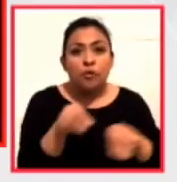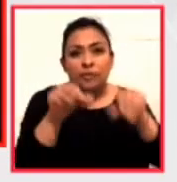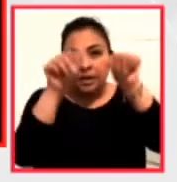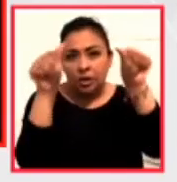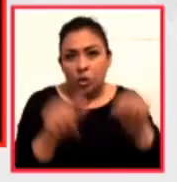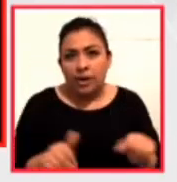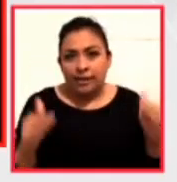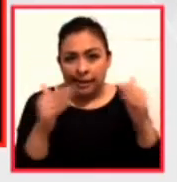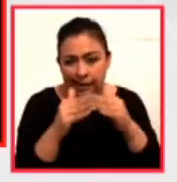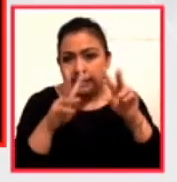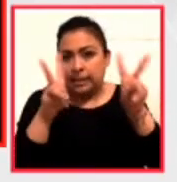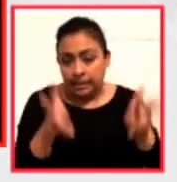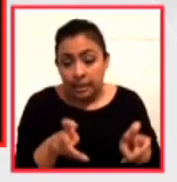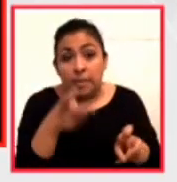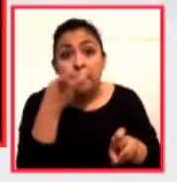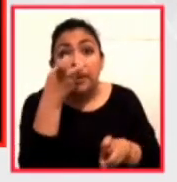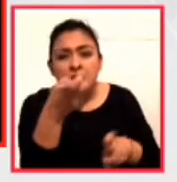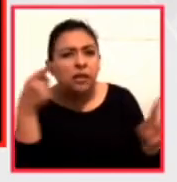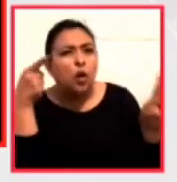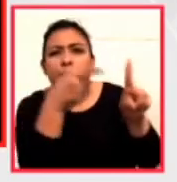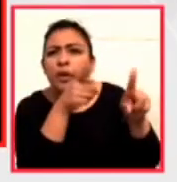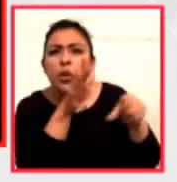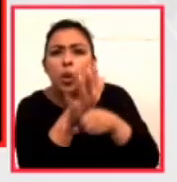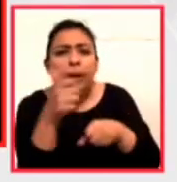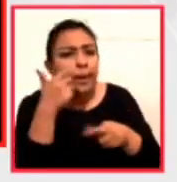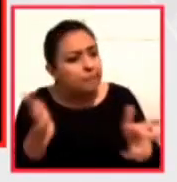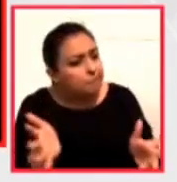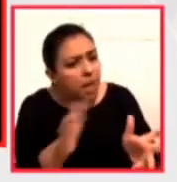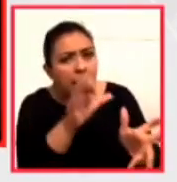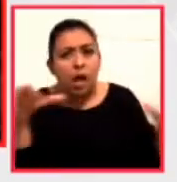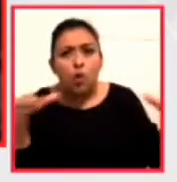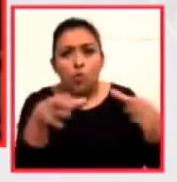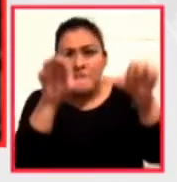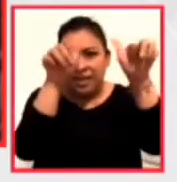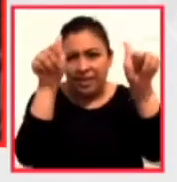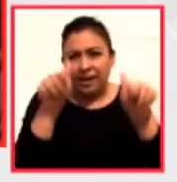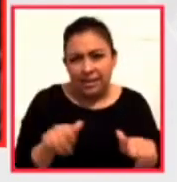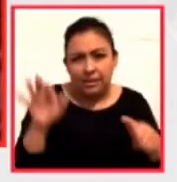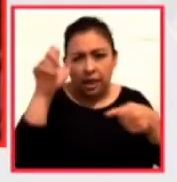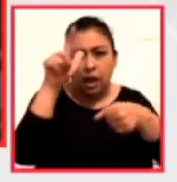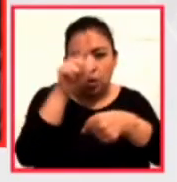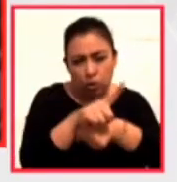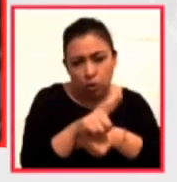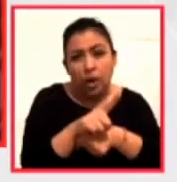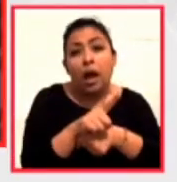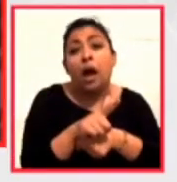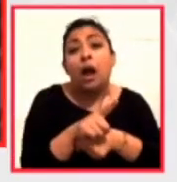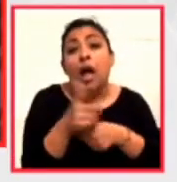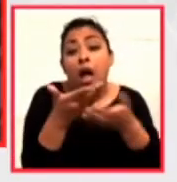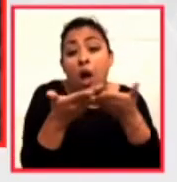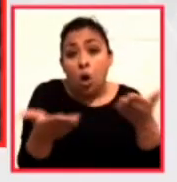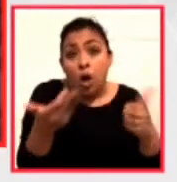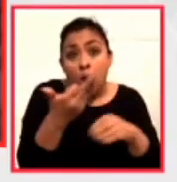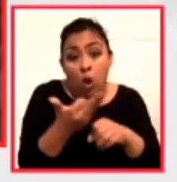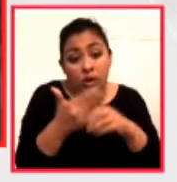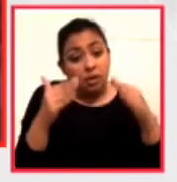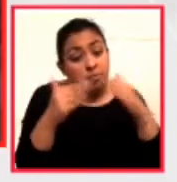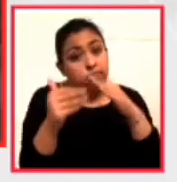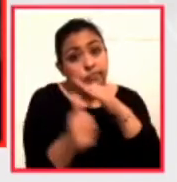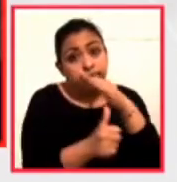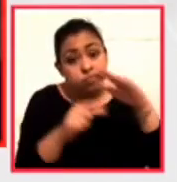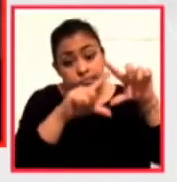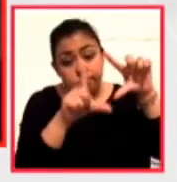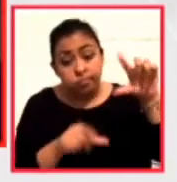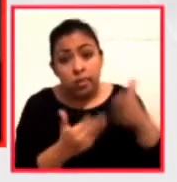Casa la cual tuvo como objetivo incentivar a la comunidad artística y cultural durante la contingencia nacional por el COVID